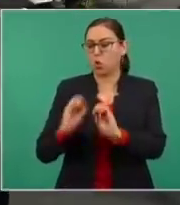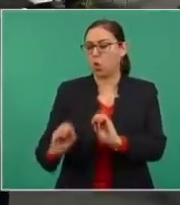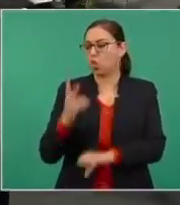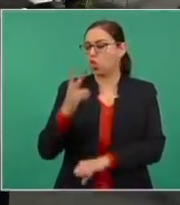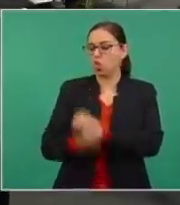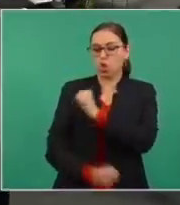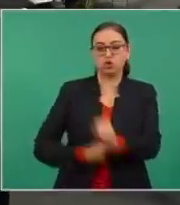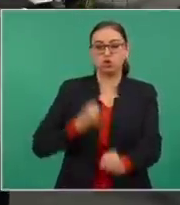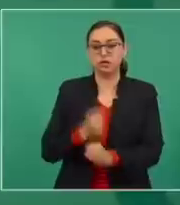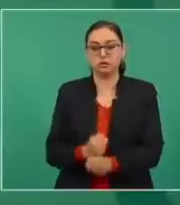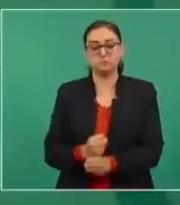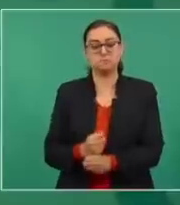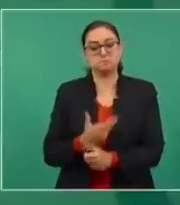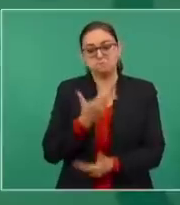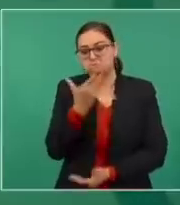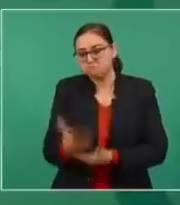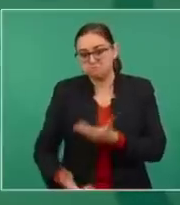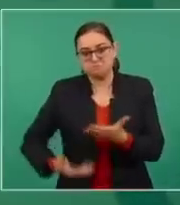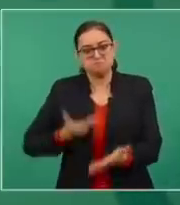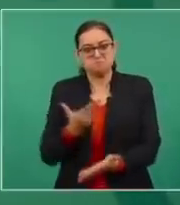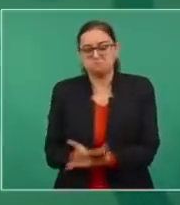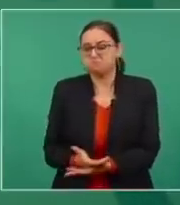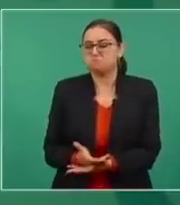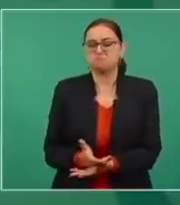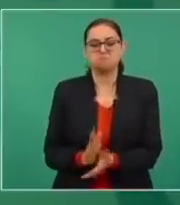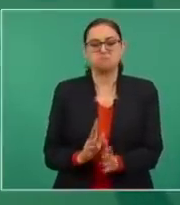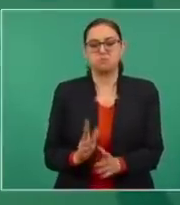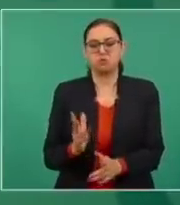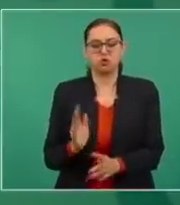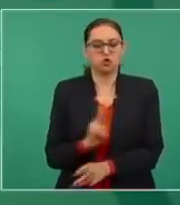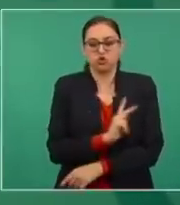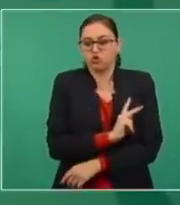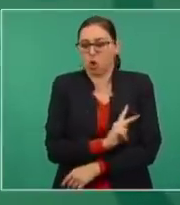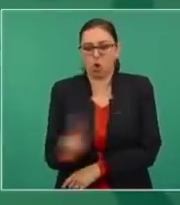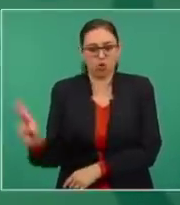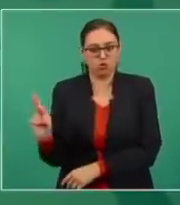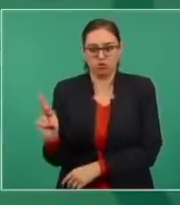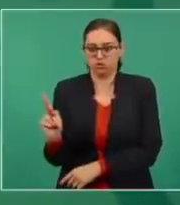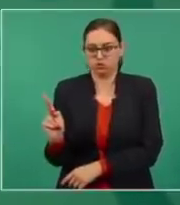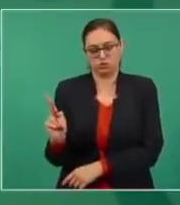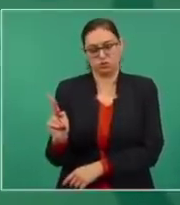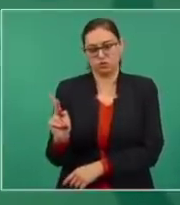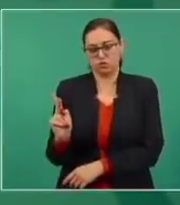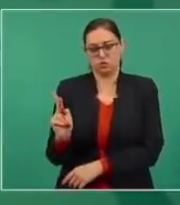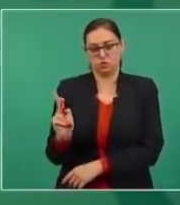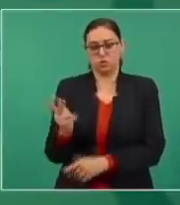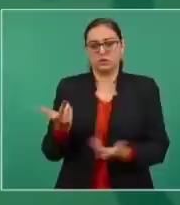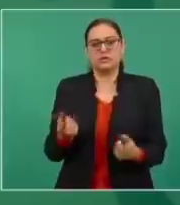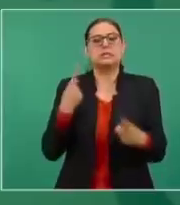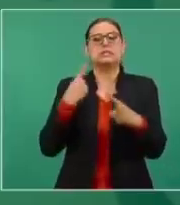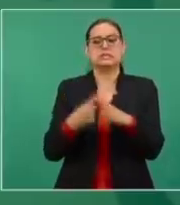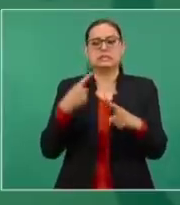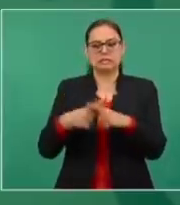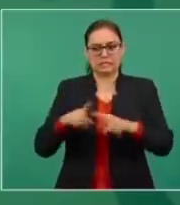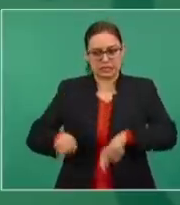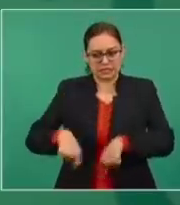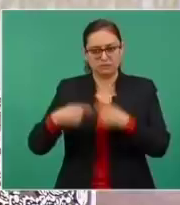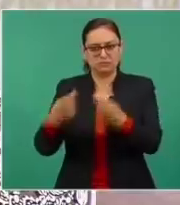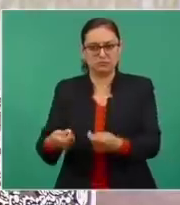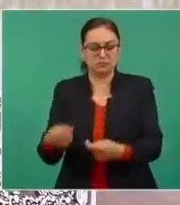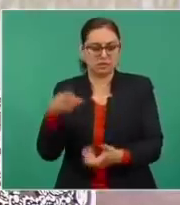y se eligen en una asamblea general.